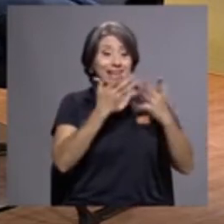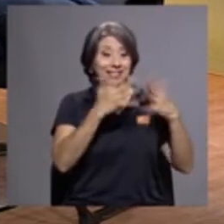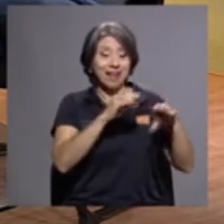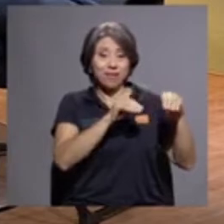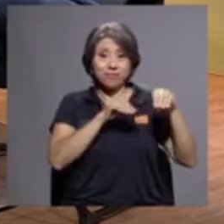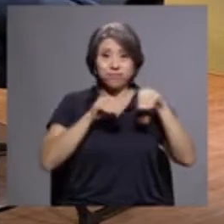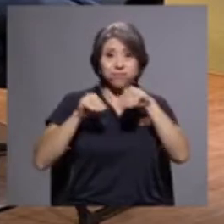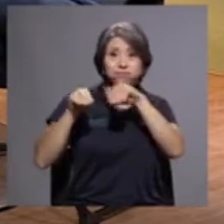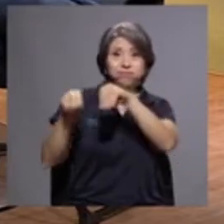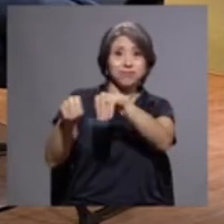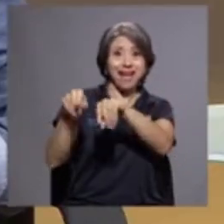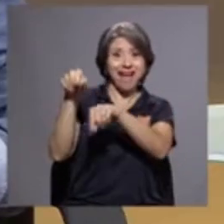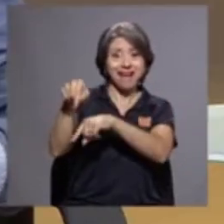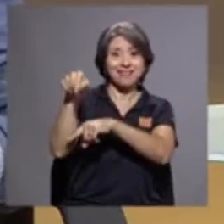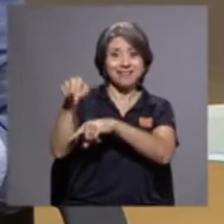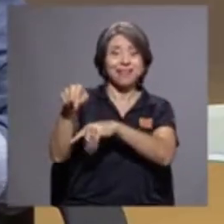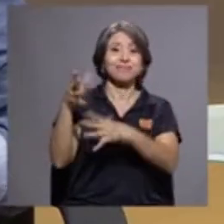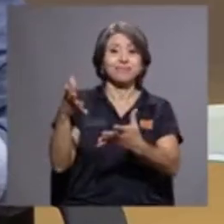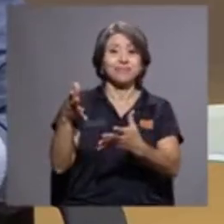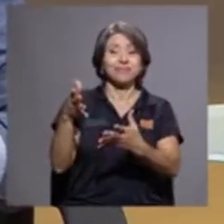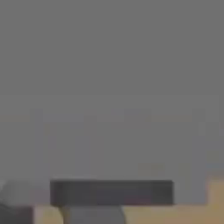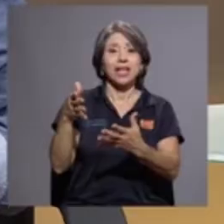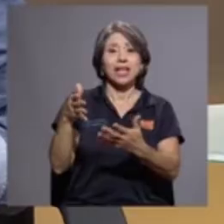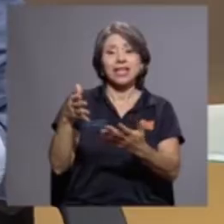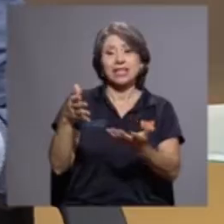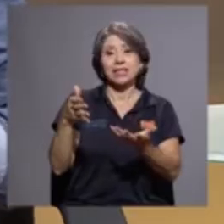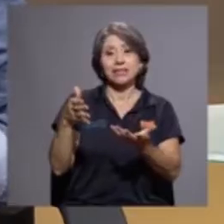quedamos un poco, digamos,